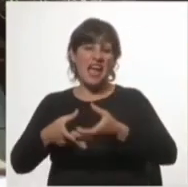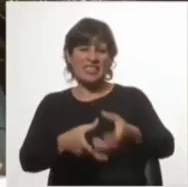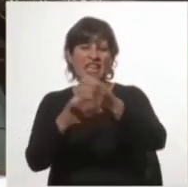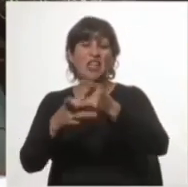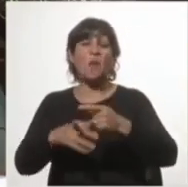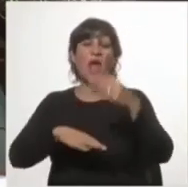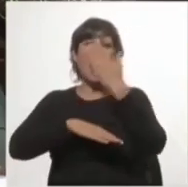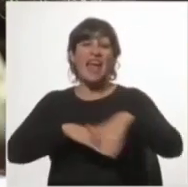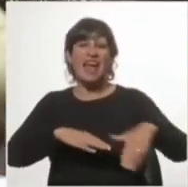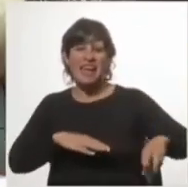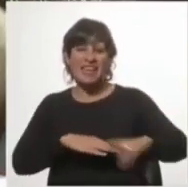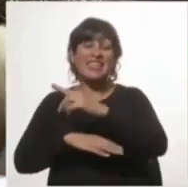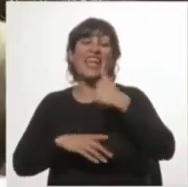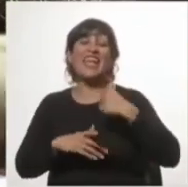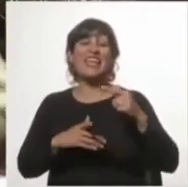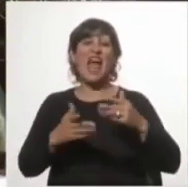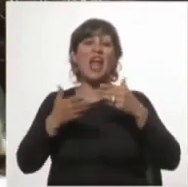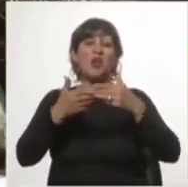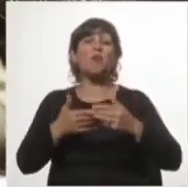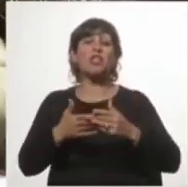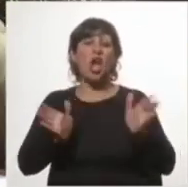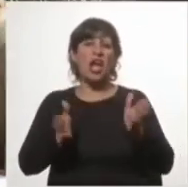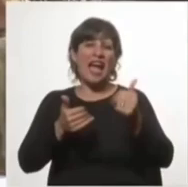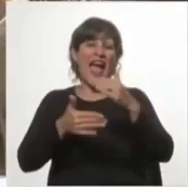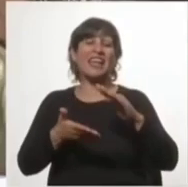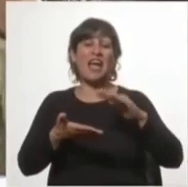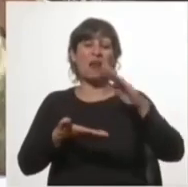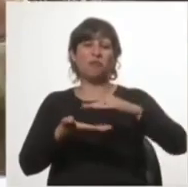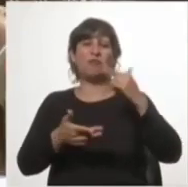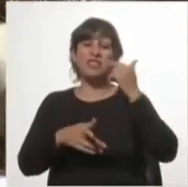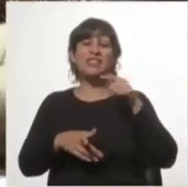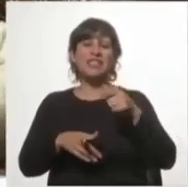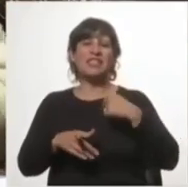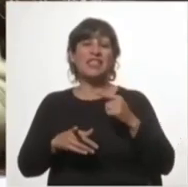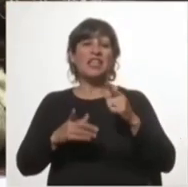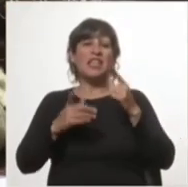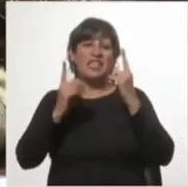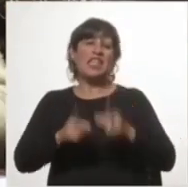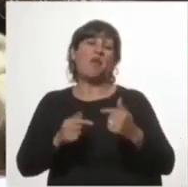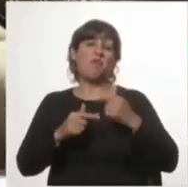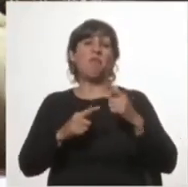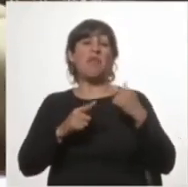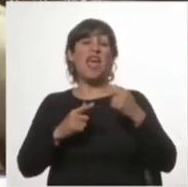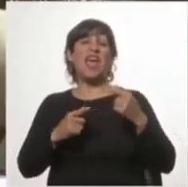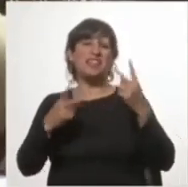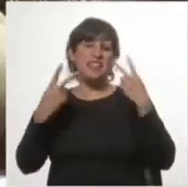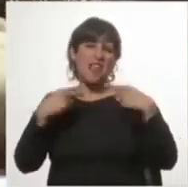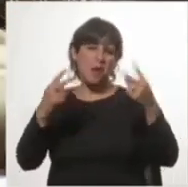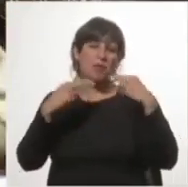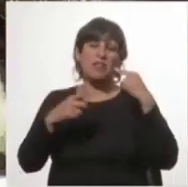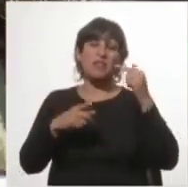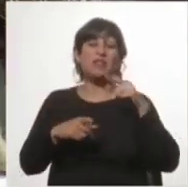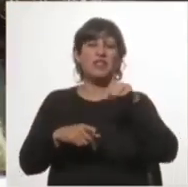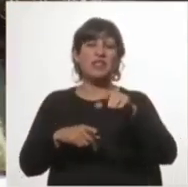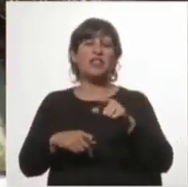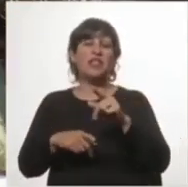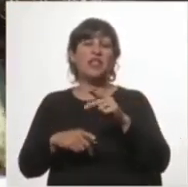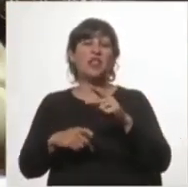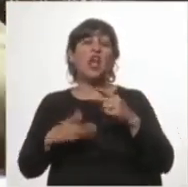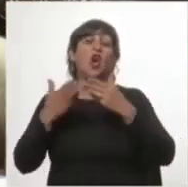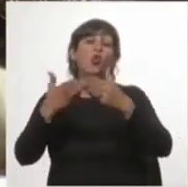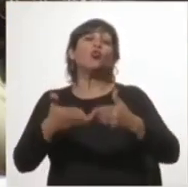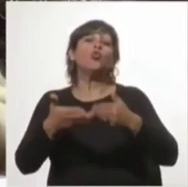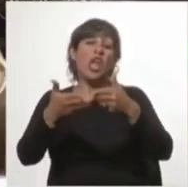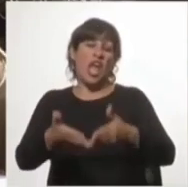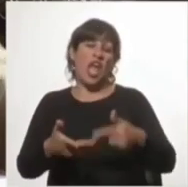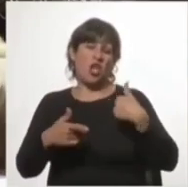en el puerto de Montevideo, en contenedores y ni les quiero hablar de pasajeros, ni les quiero hablar de los 200 cruceros,